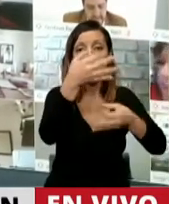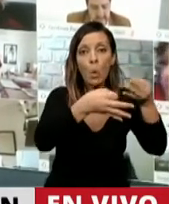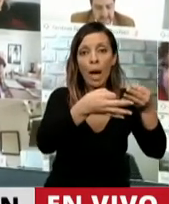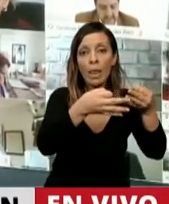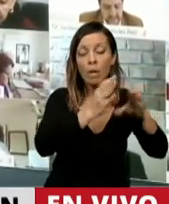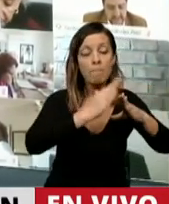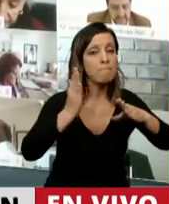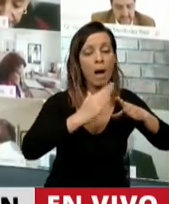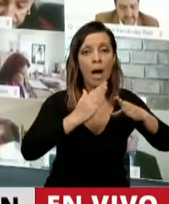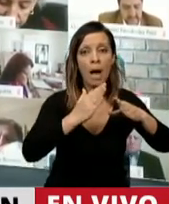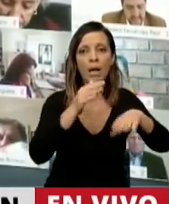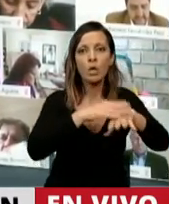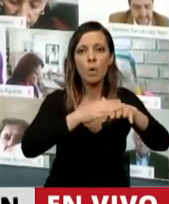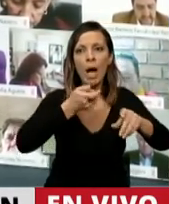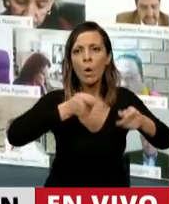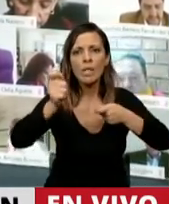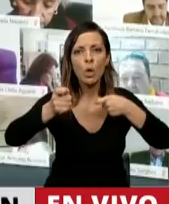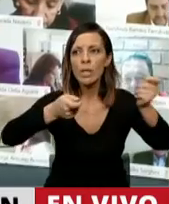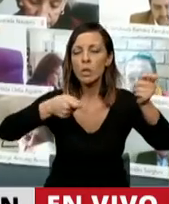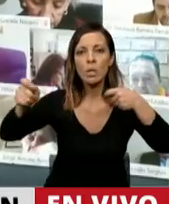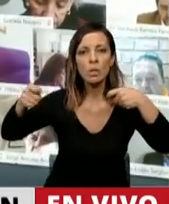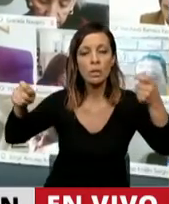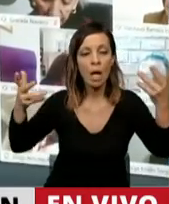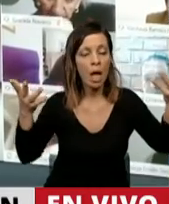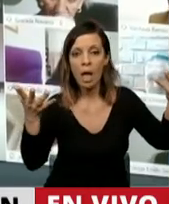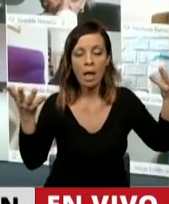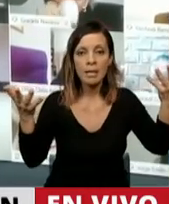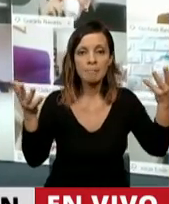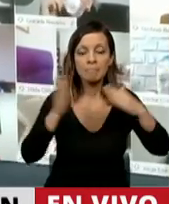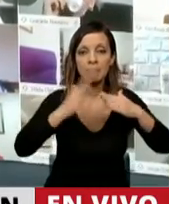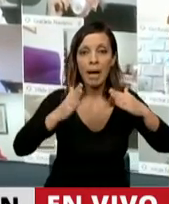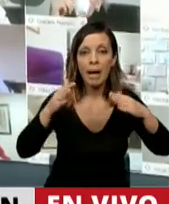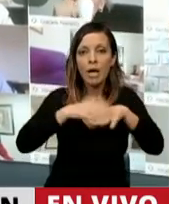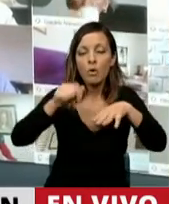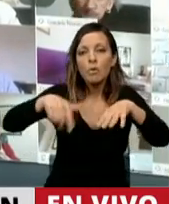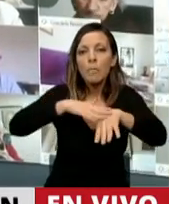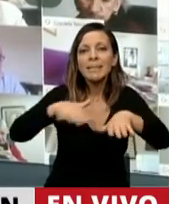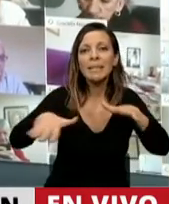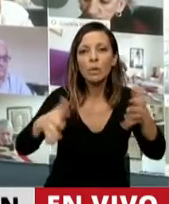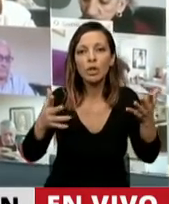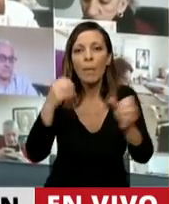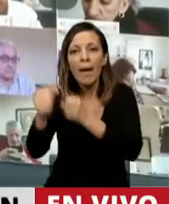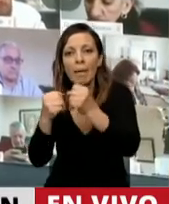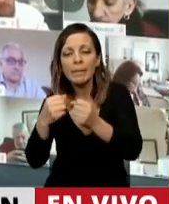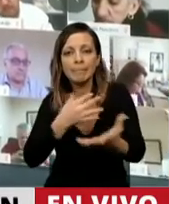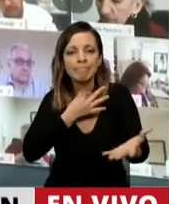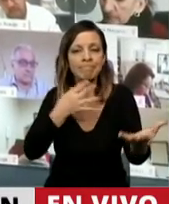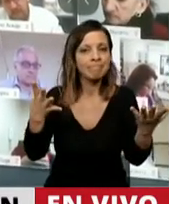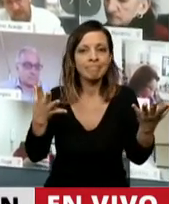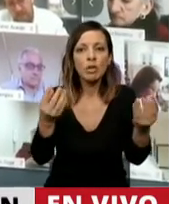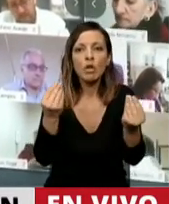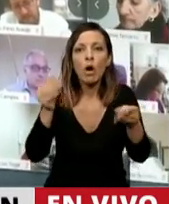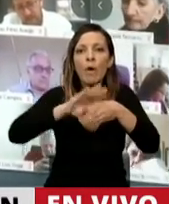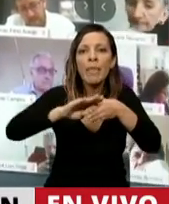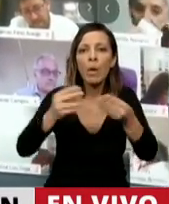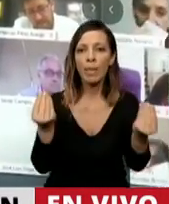frente a una catarata de juicios, ejecuciones y demandas contra empresas que no pueden y no podrán afrontar